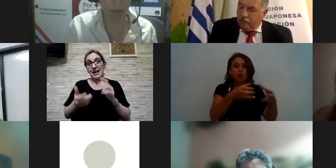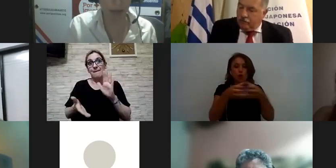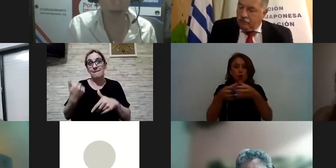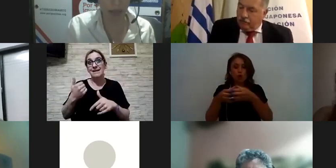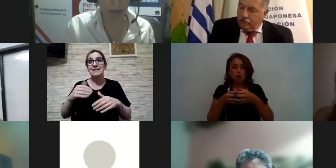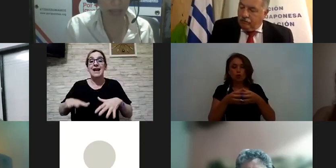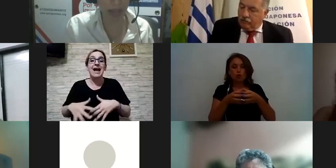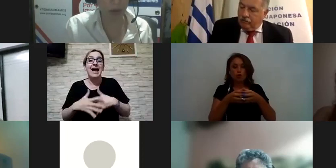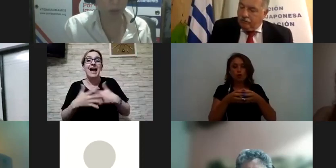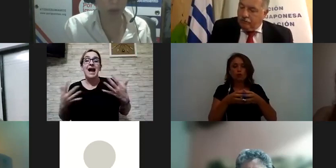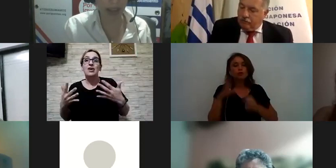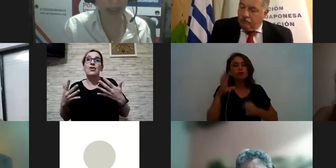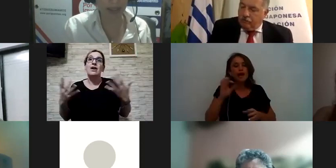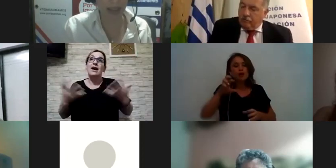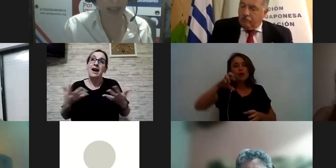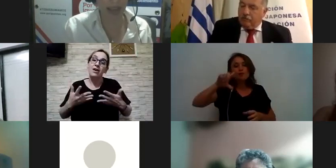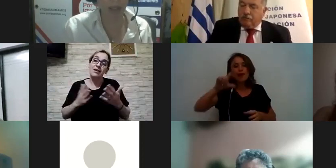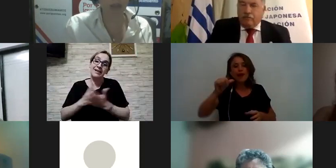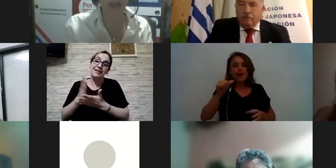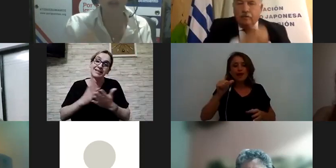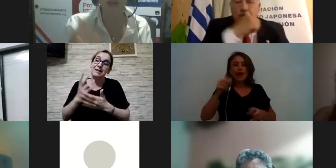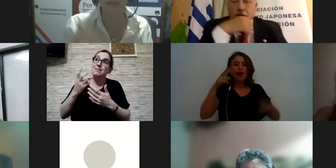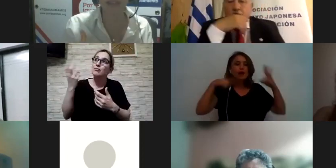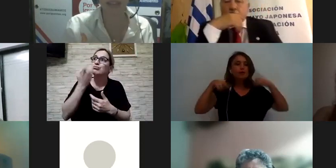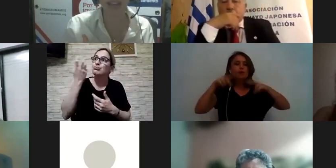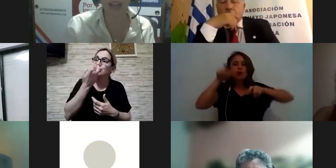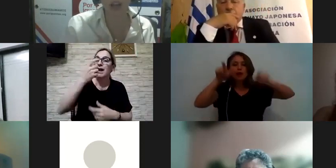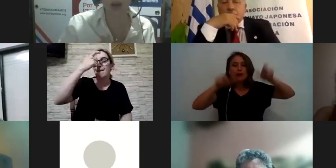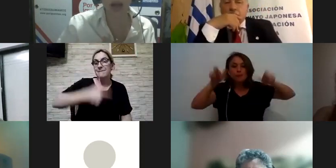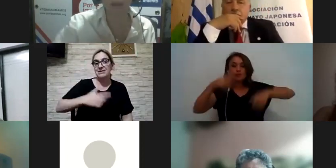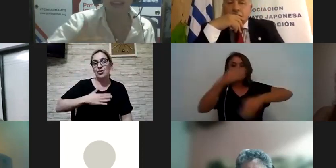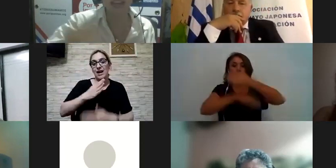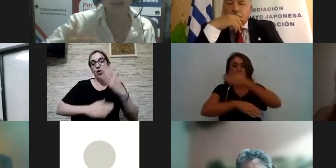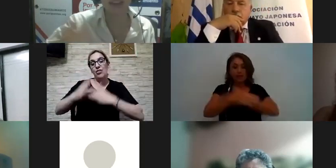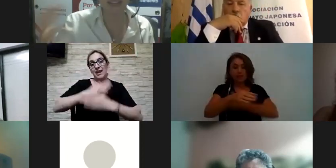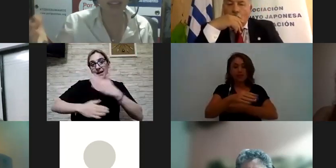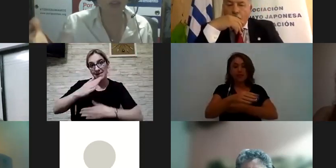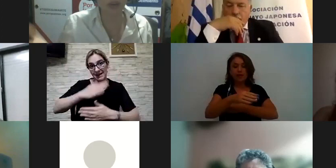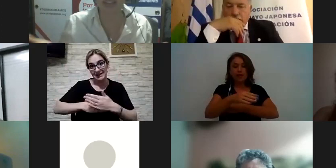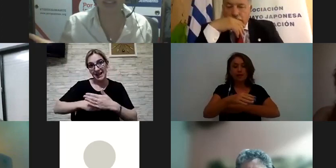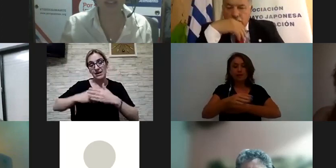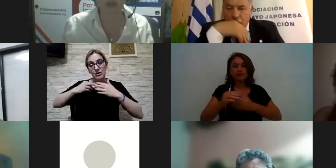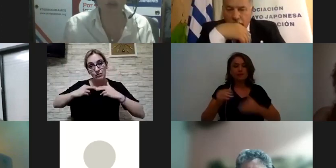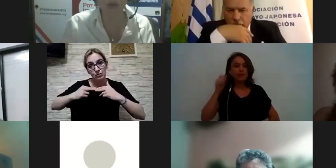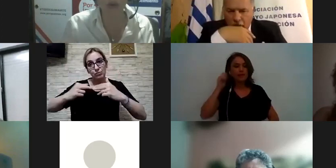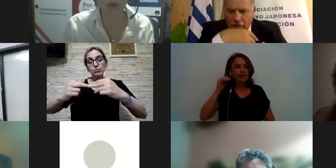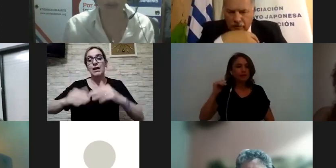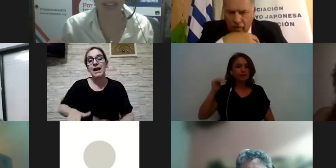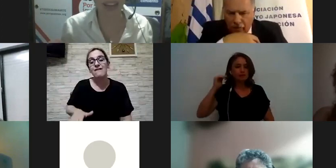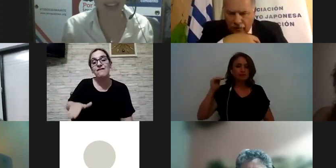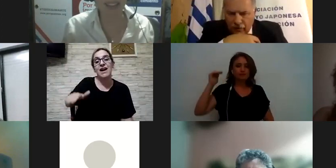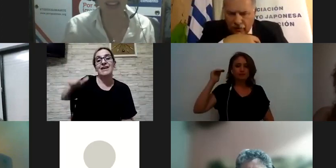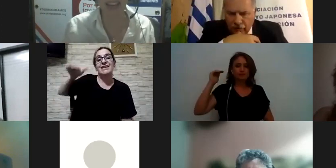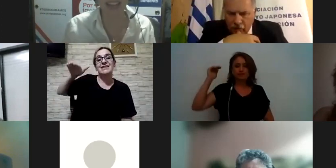el PLA lo que busca es que las personas con discapacidad a medida que van creciendo y que quizás sus núcleos